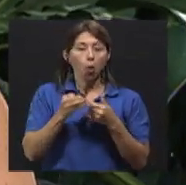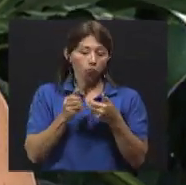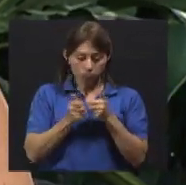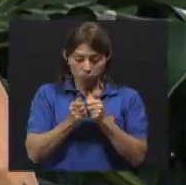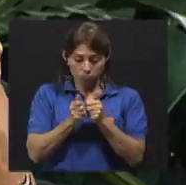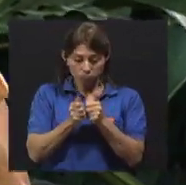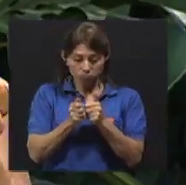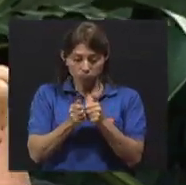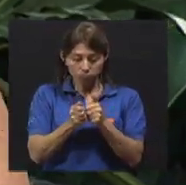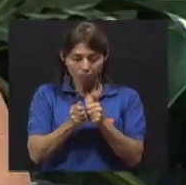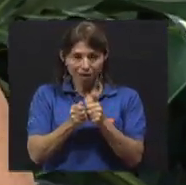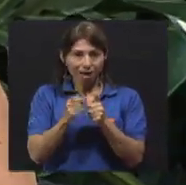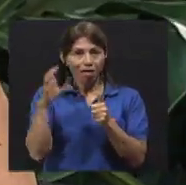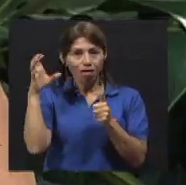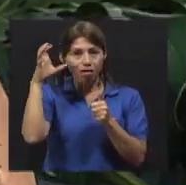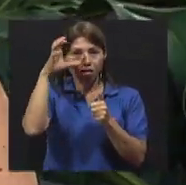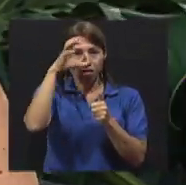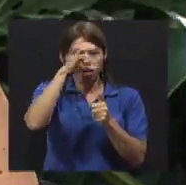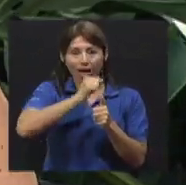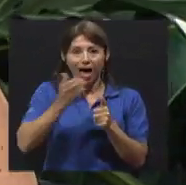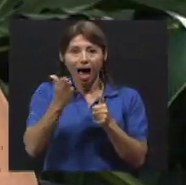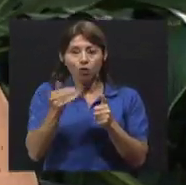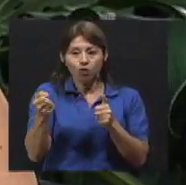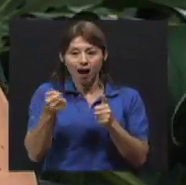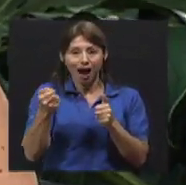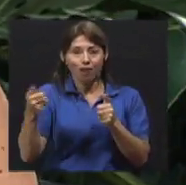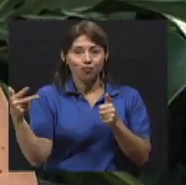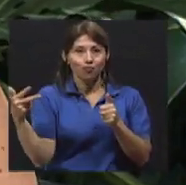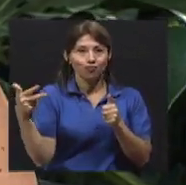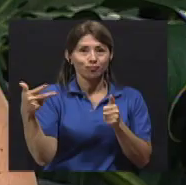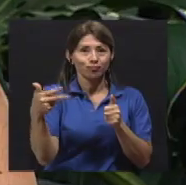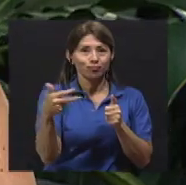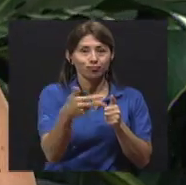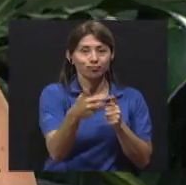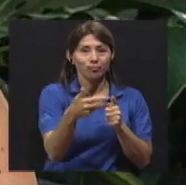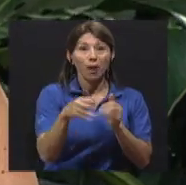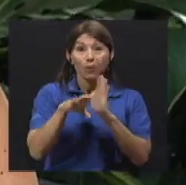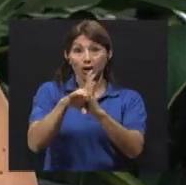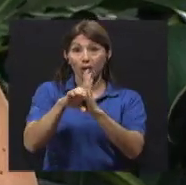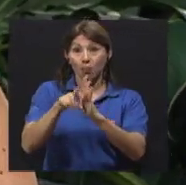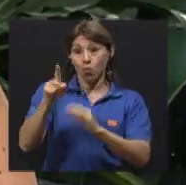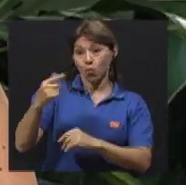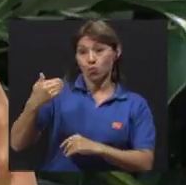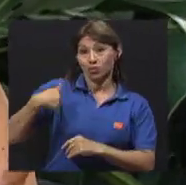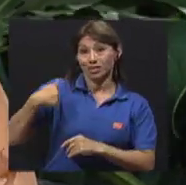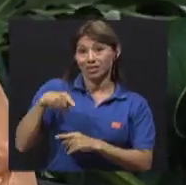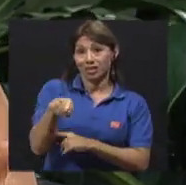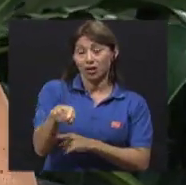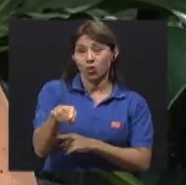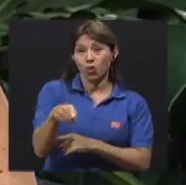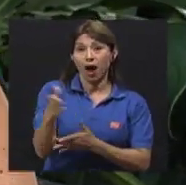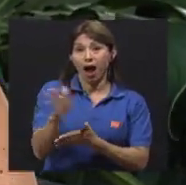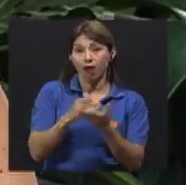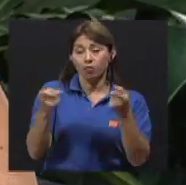ve un peligro inminente. Tenemos, por ejemplo, el caso de un chico que se accidentó, ¿verdad?, precisamente